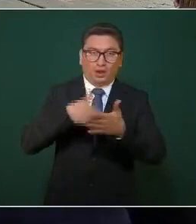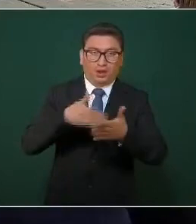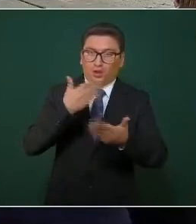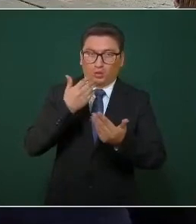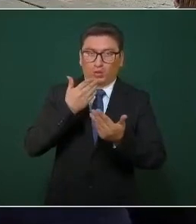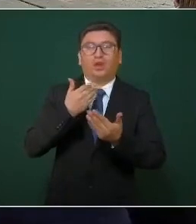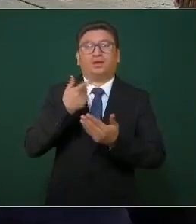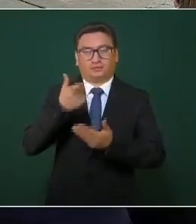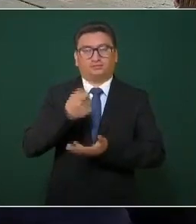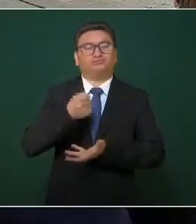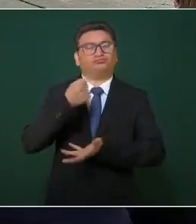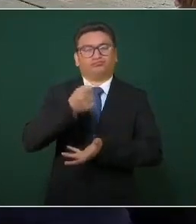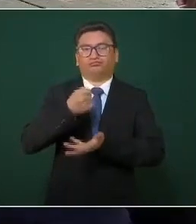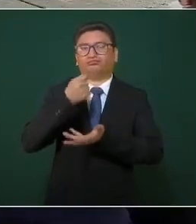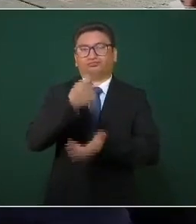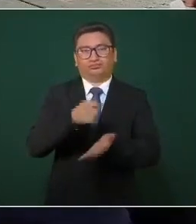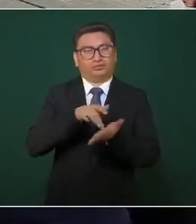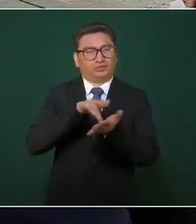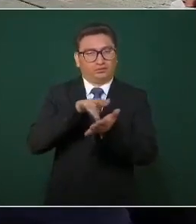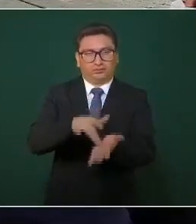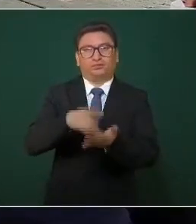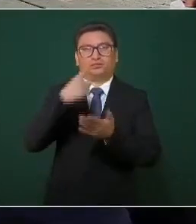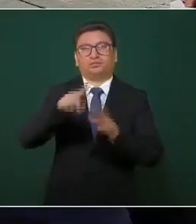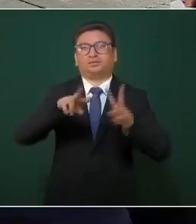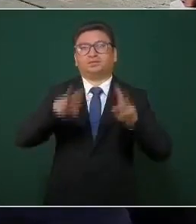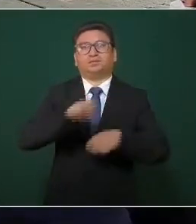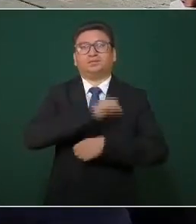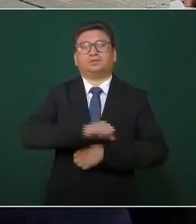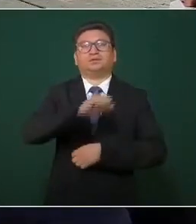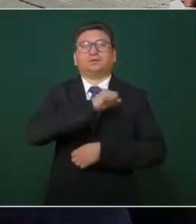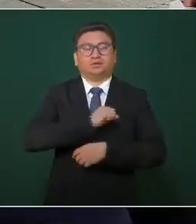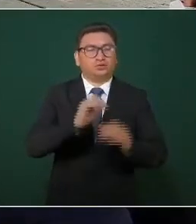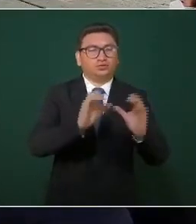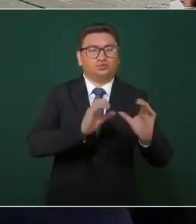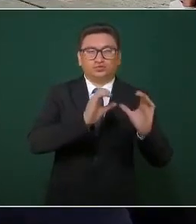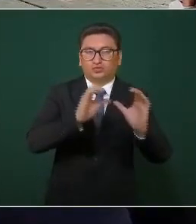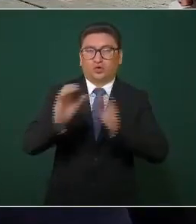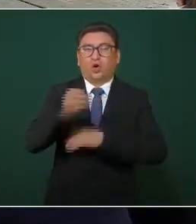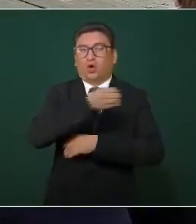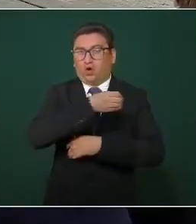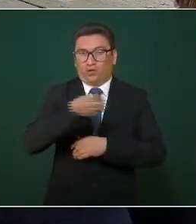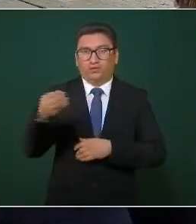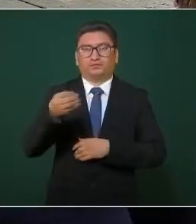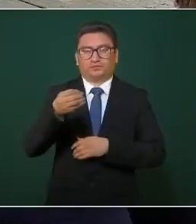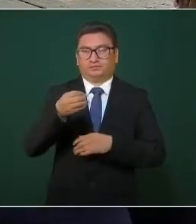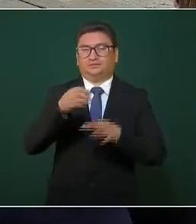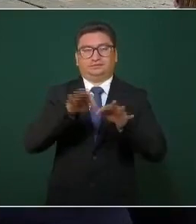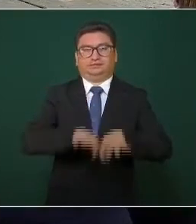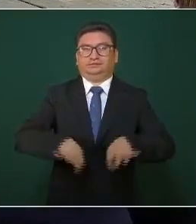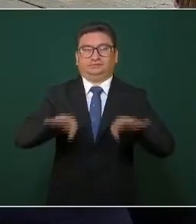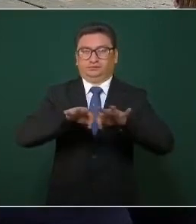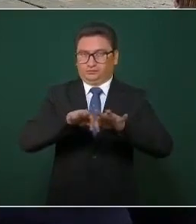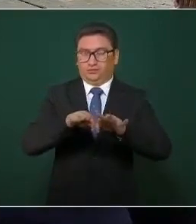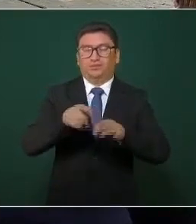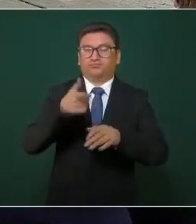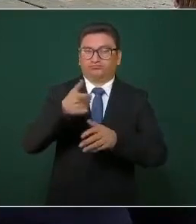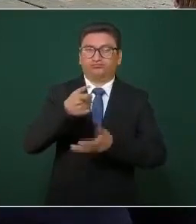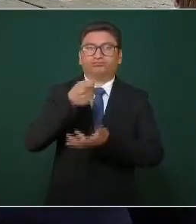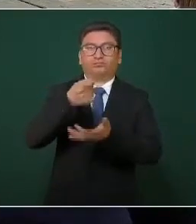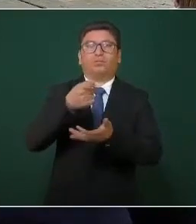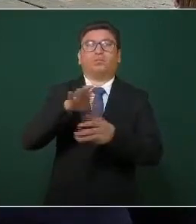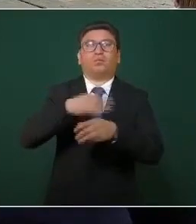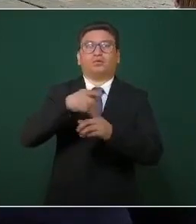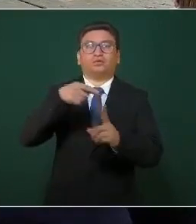en materia de salud, organización, cuidado de los recursos, centralizando su ejercicio desde la